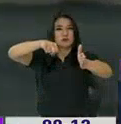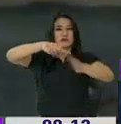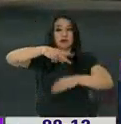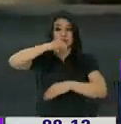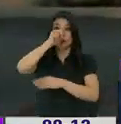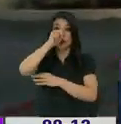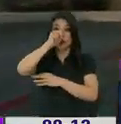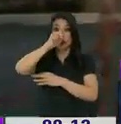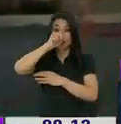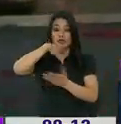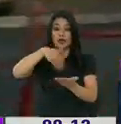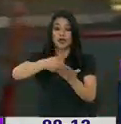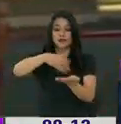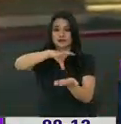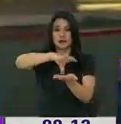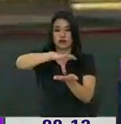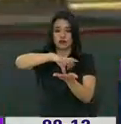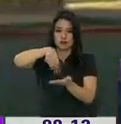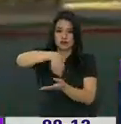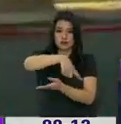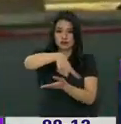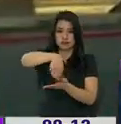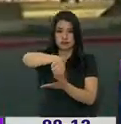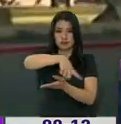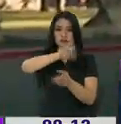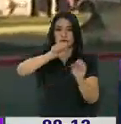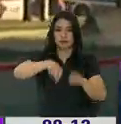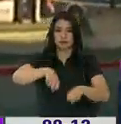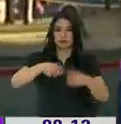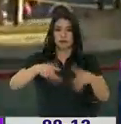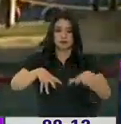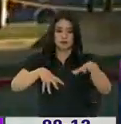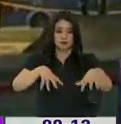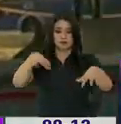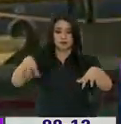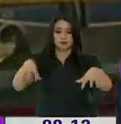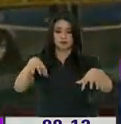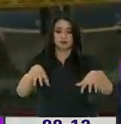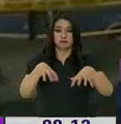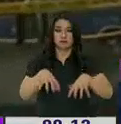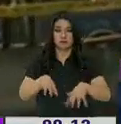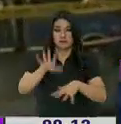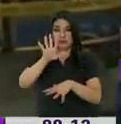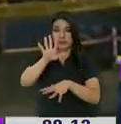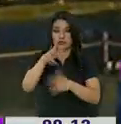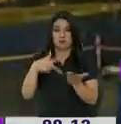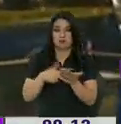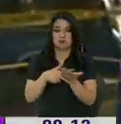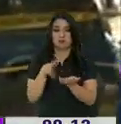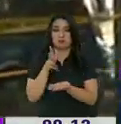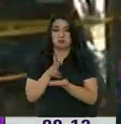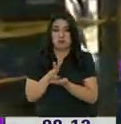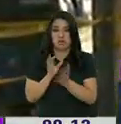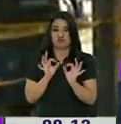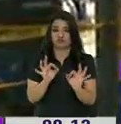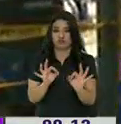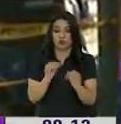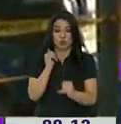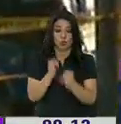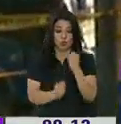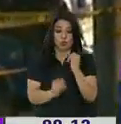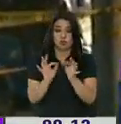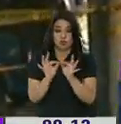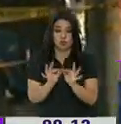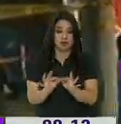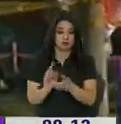el norte hacia el centro. Sí, hemos colocado cinco, hemos reubicado cinco paradas y estamos terminando las reformas